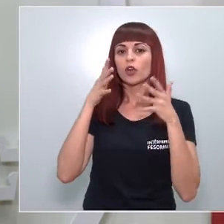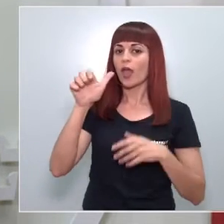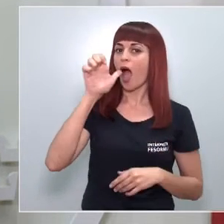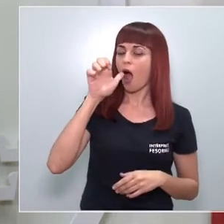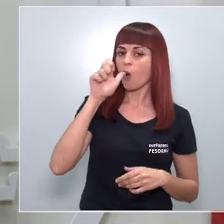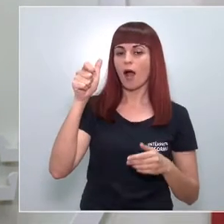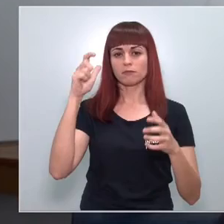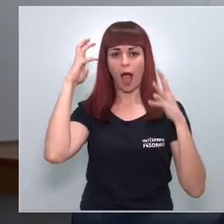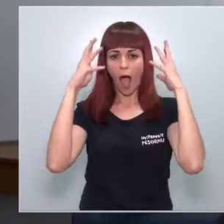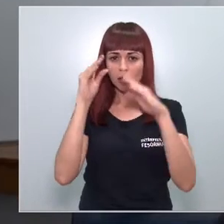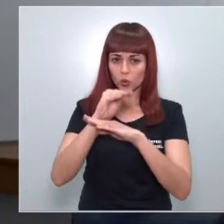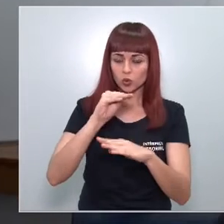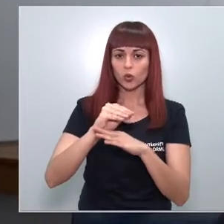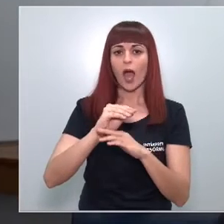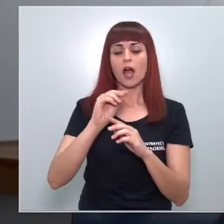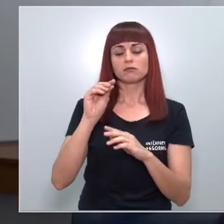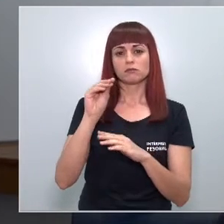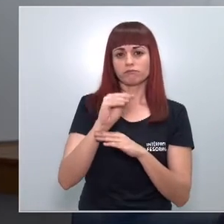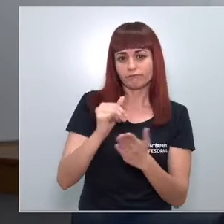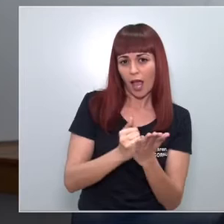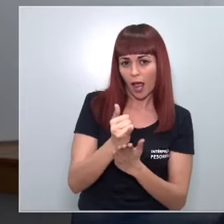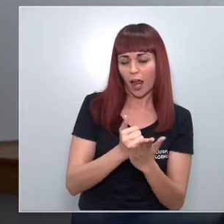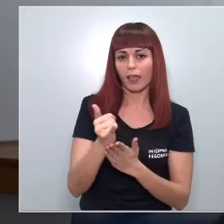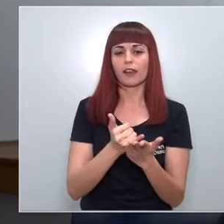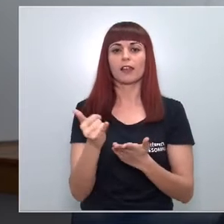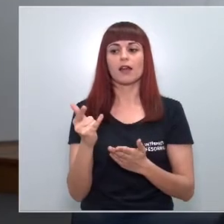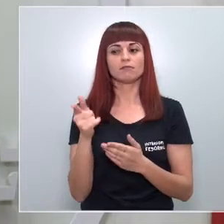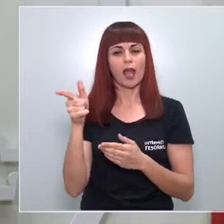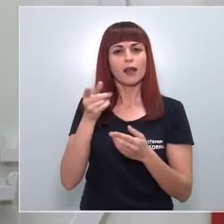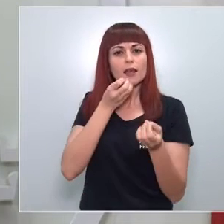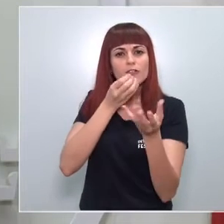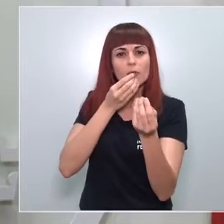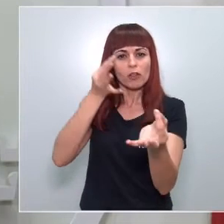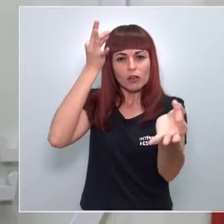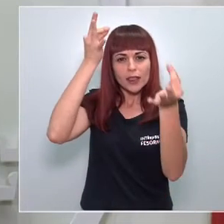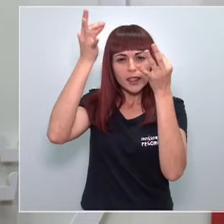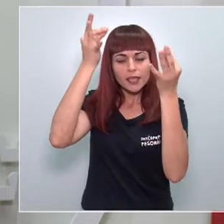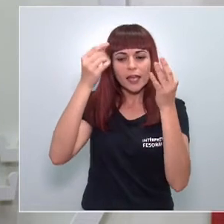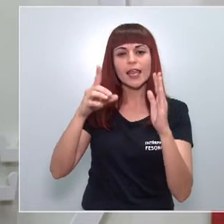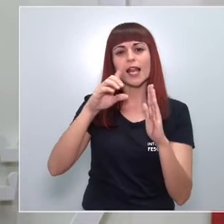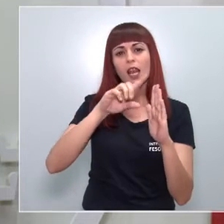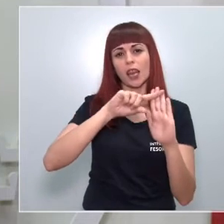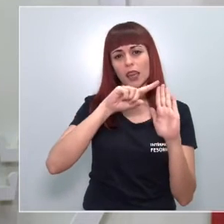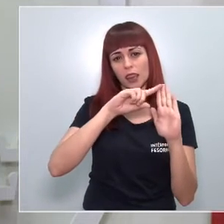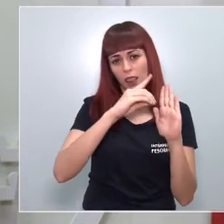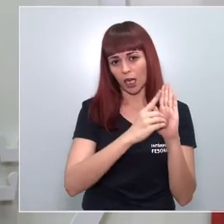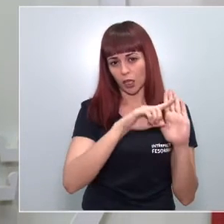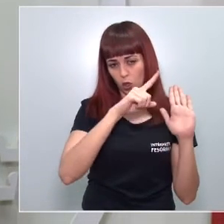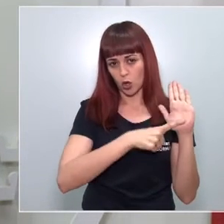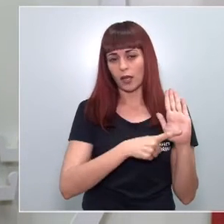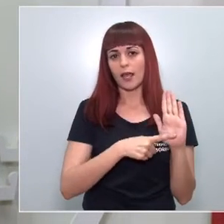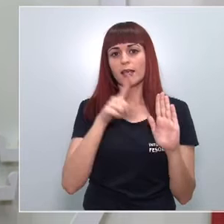Ganadería, Pesca y Medio Ambiente, Antonio Luengo, que nos va a informar detalladamente sobre la aprobación del decreto ley de mitigación del impacto